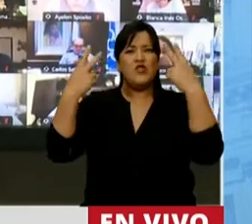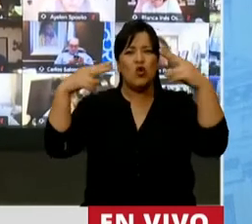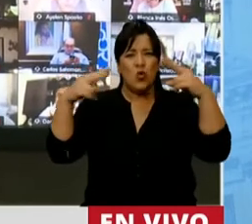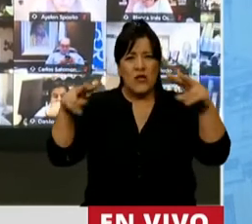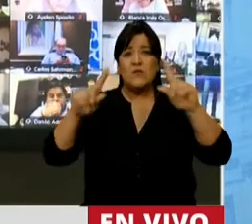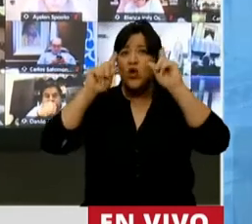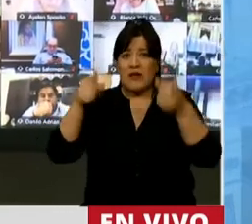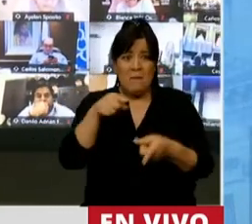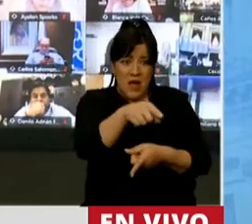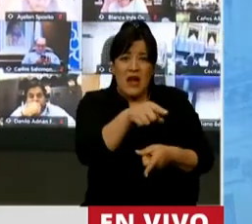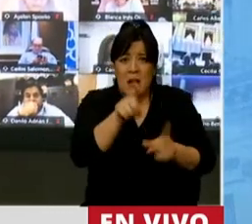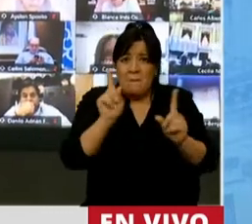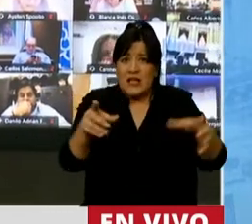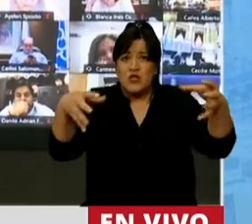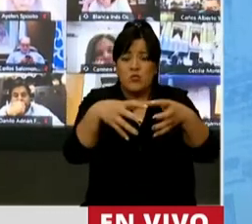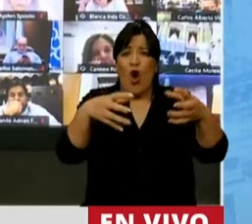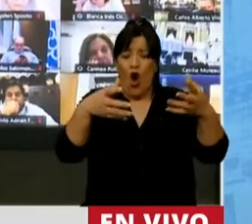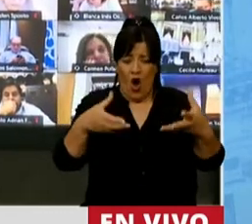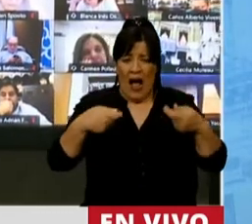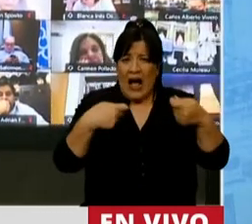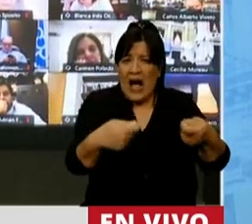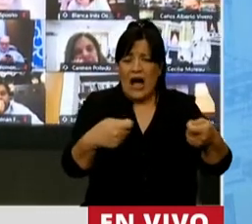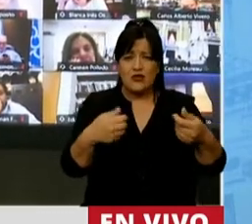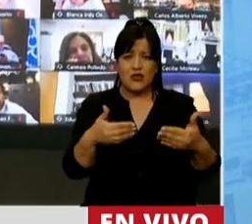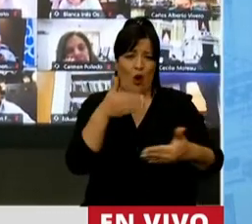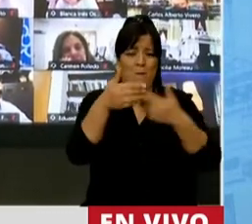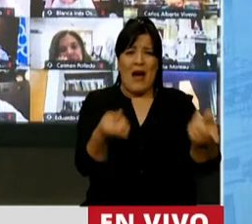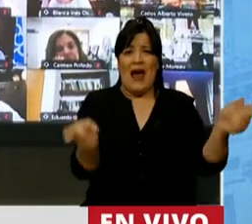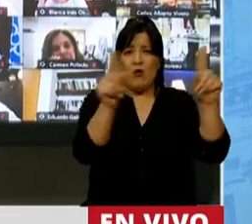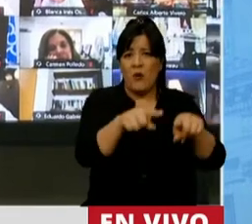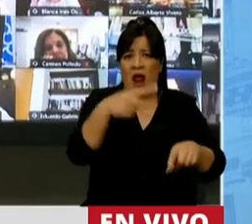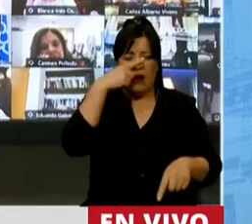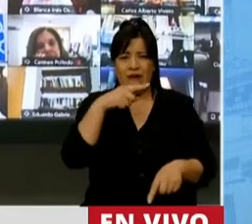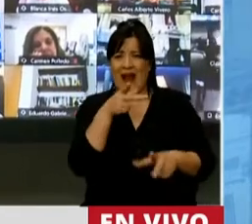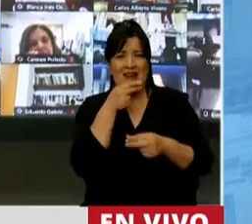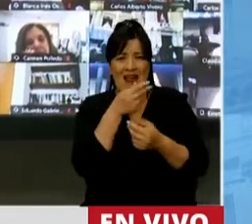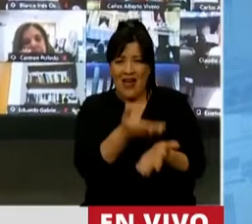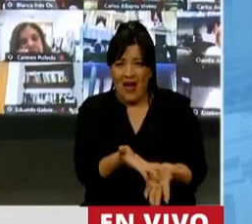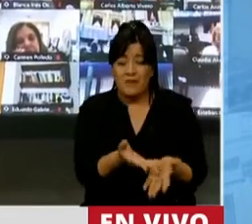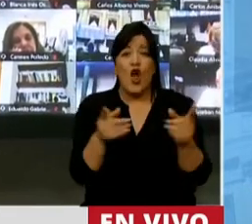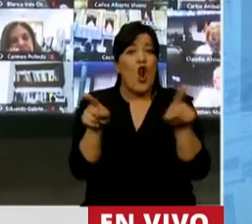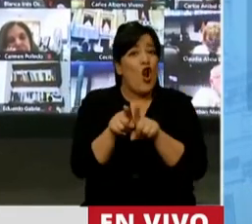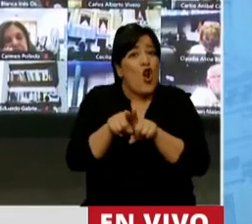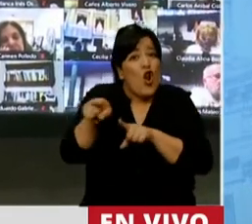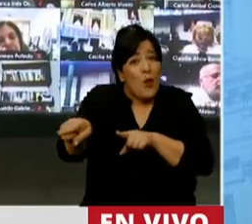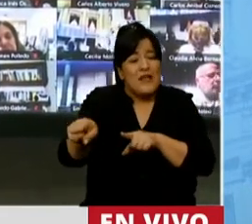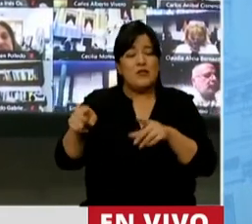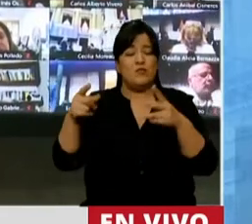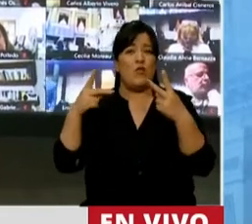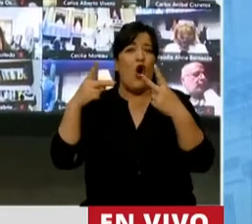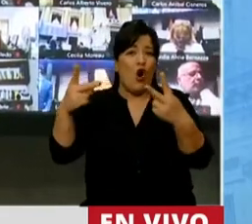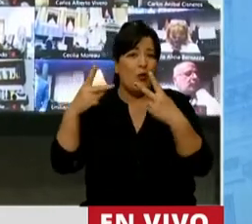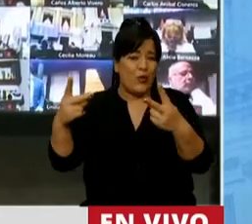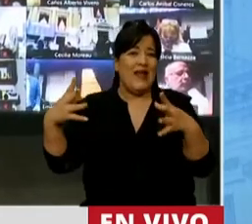realizaron enormes gastos para reactivar su actividad y esto nunca sucedió. Lo mismo sucedió con el transporte.